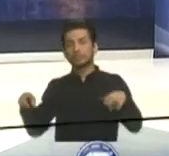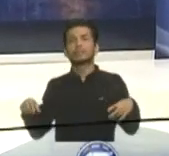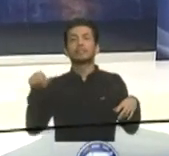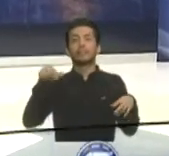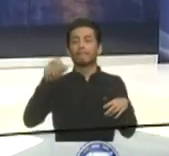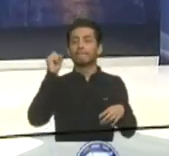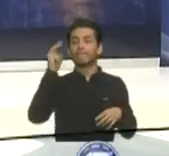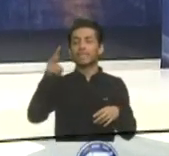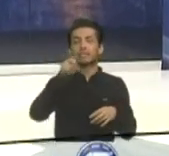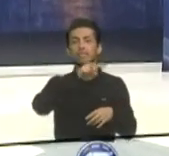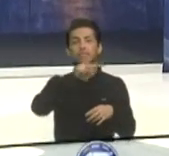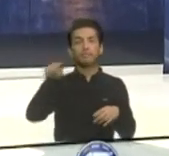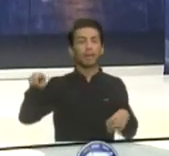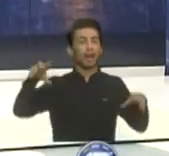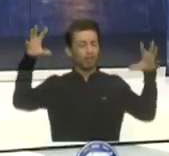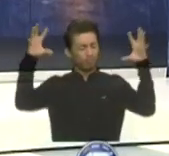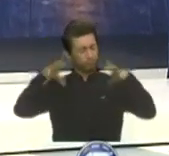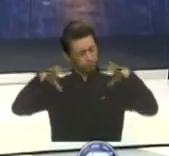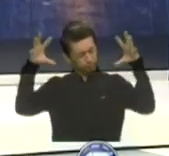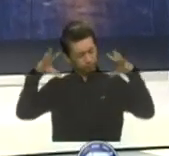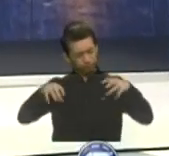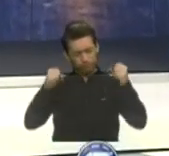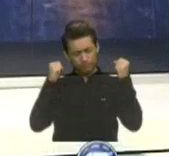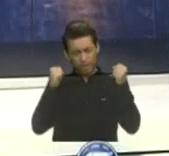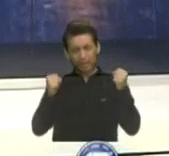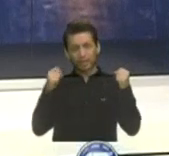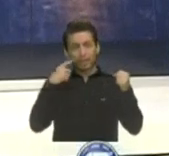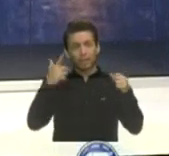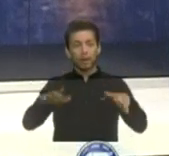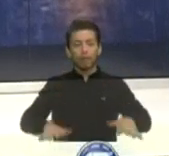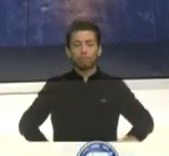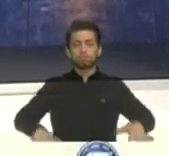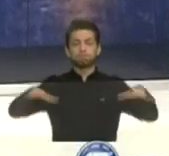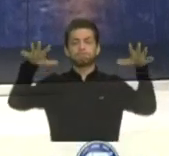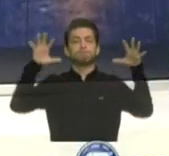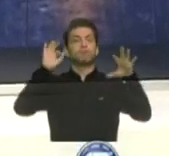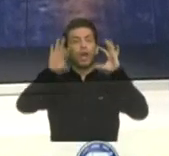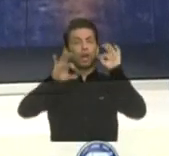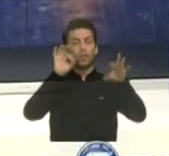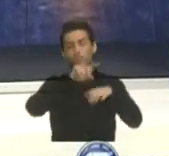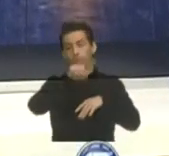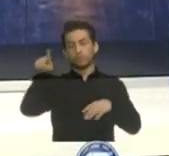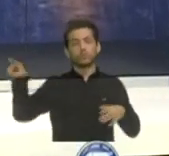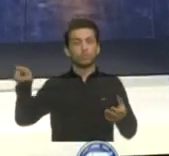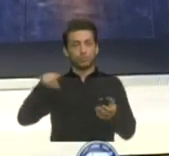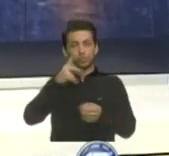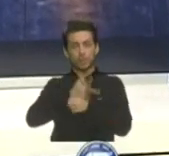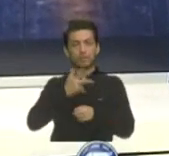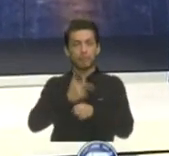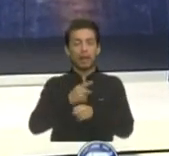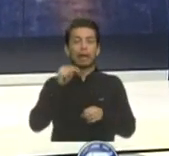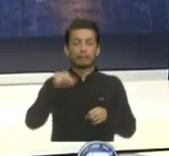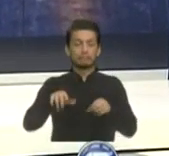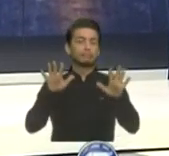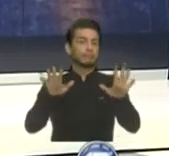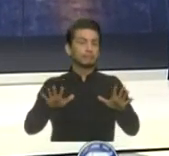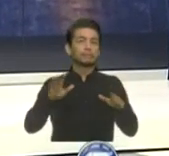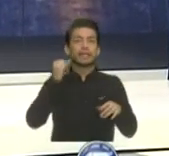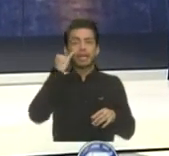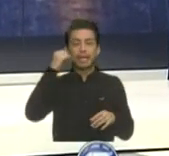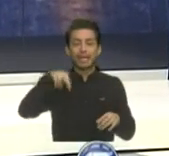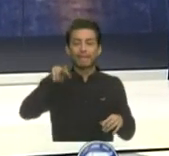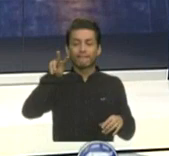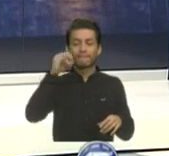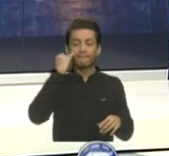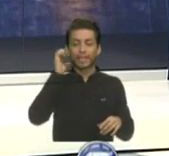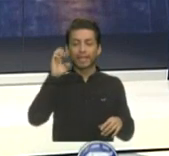aguaceros, las fuertes lluvias causaron daños e inundaciones en algunos lugares del país. Así se establece el invierno en Guatemala, pero sobre todo